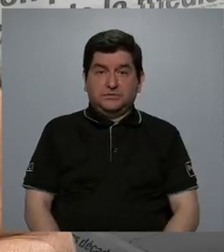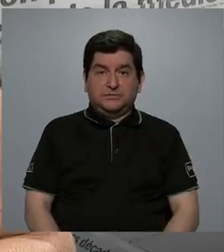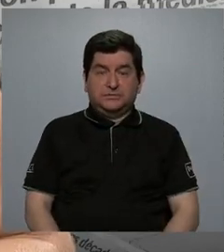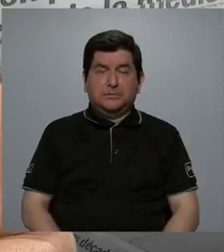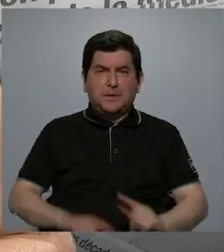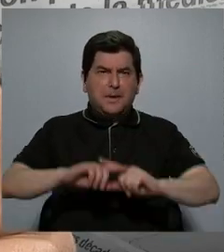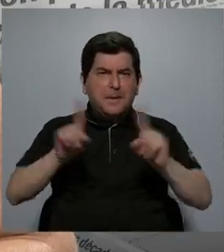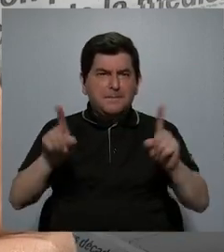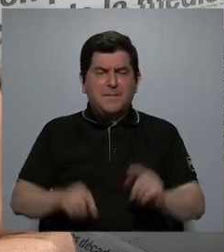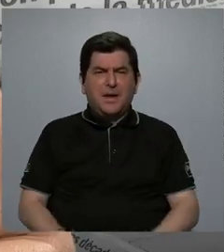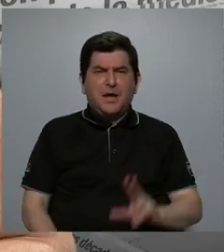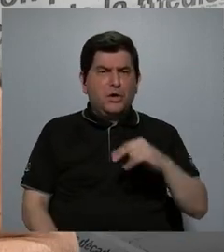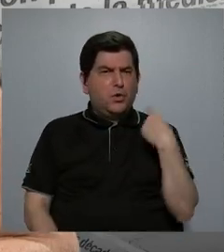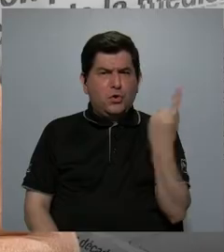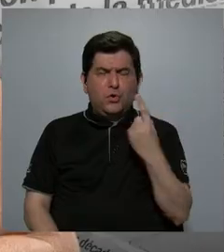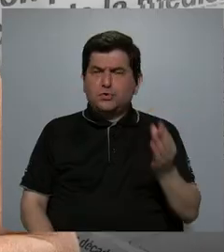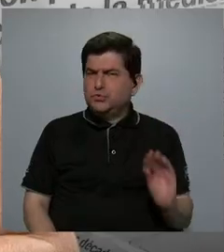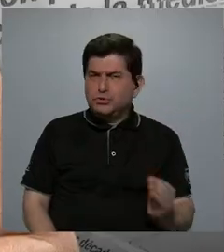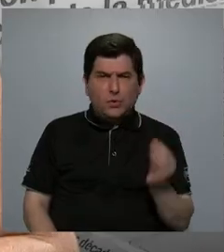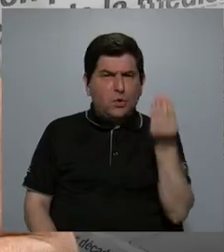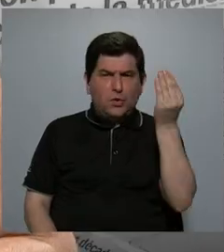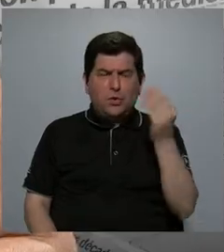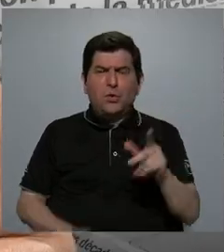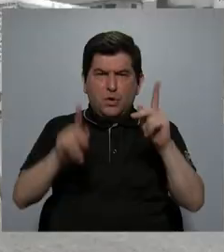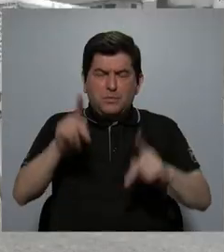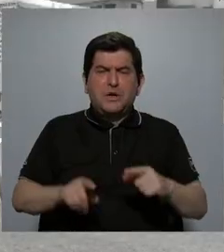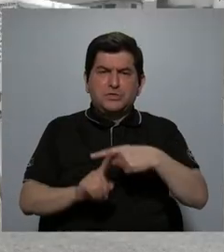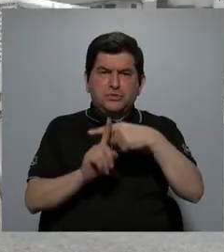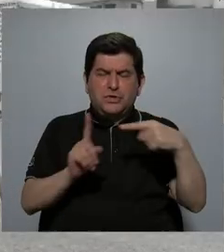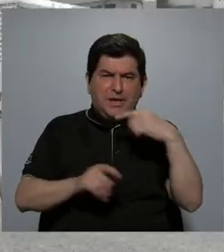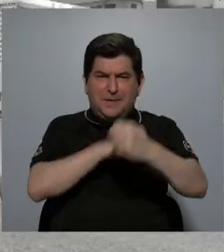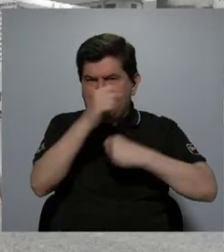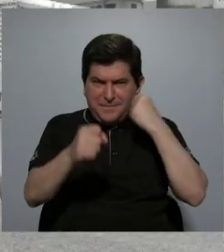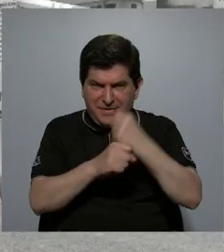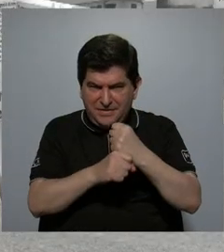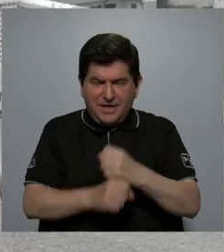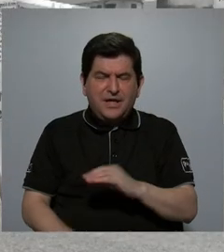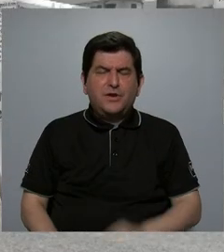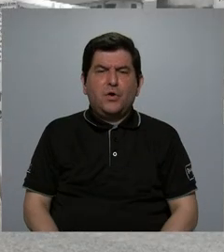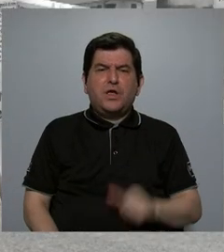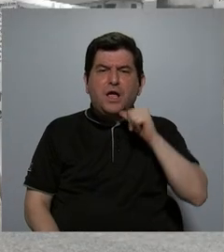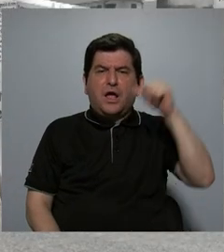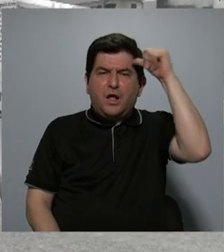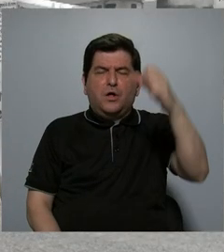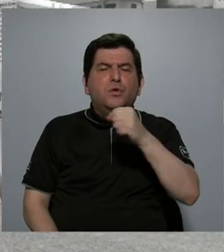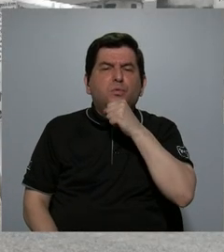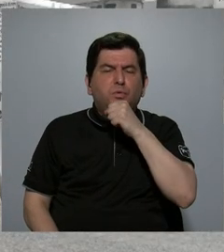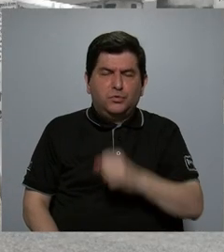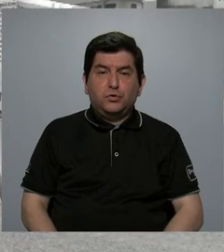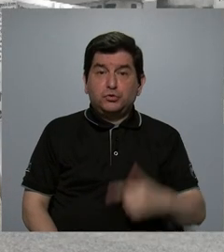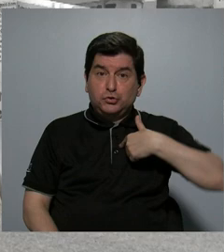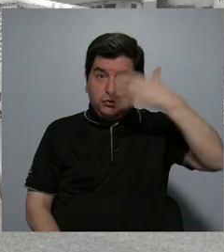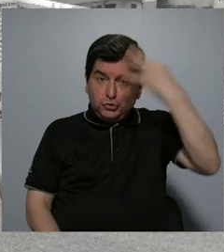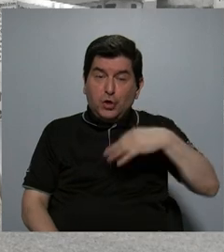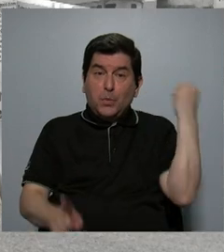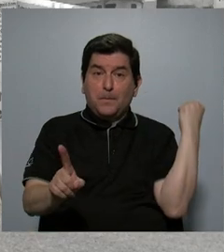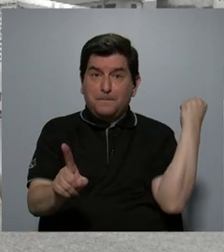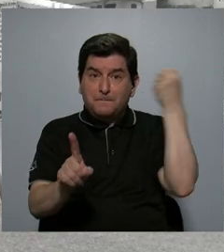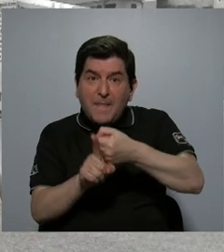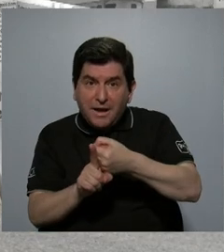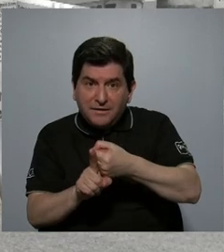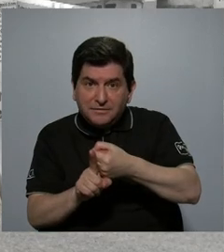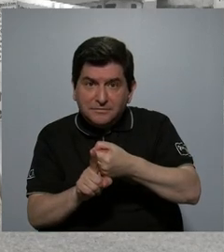no solo jóvenes, sino personas de la mediana edad e incluso de la tercera edad. Con lo cual creo que el impacto